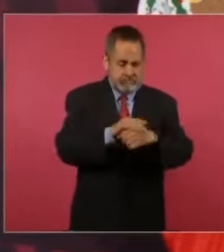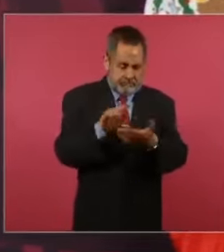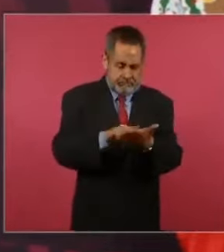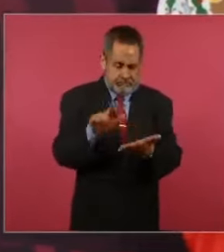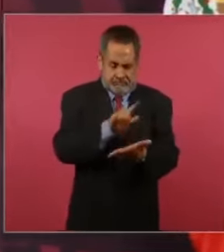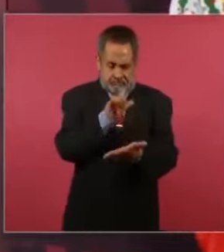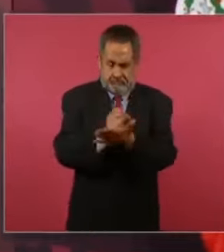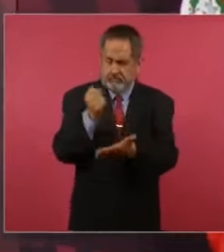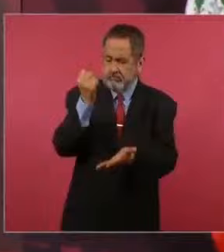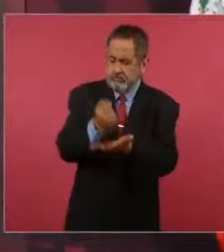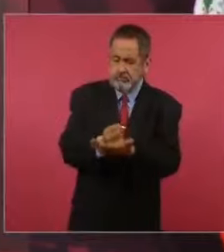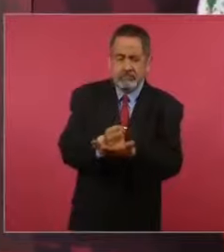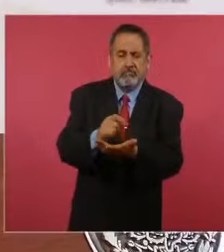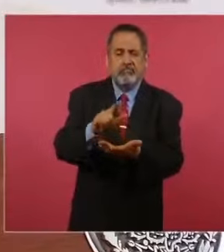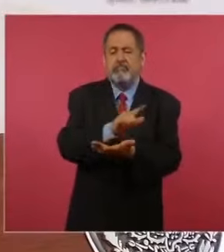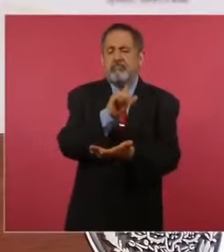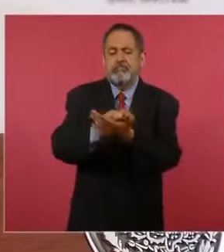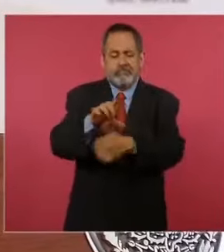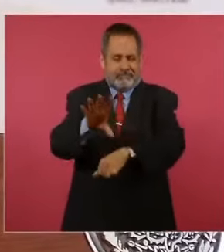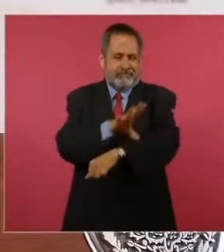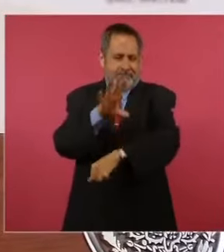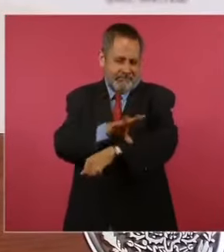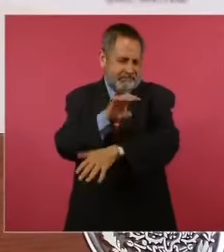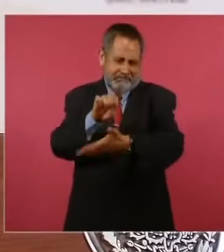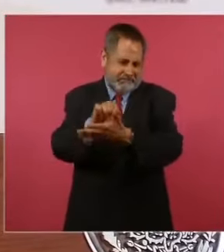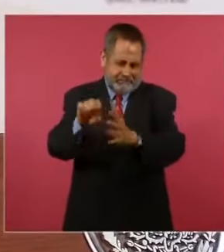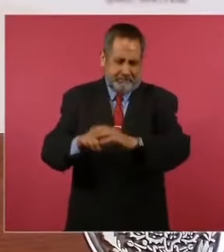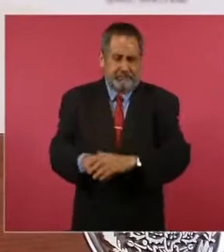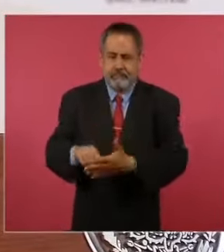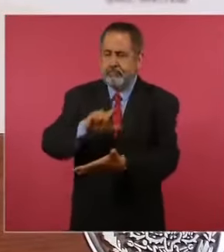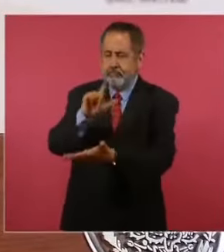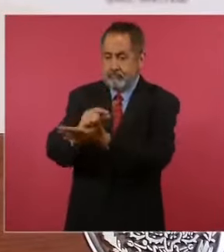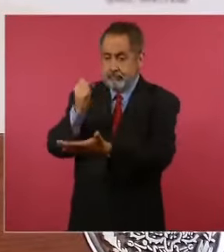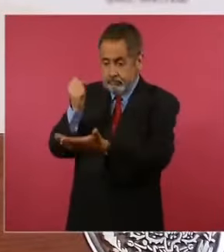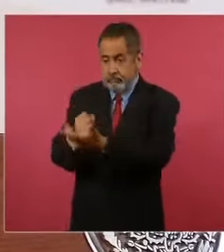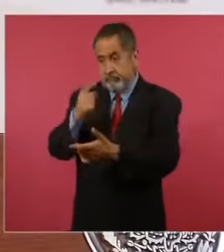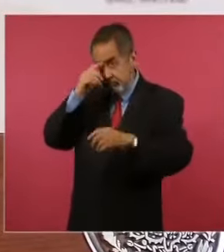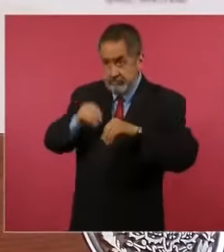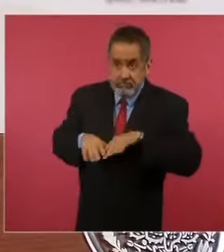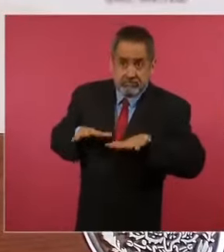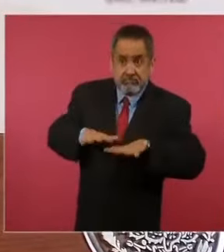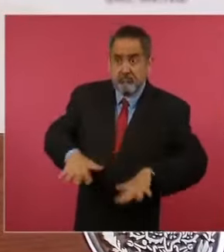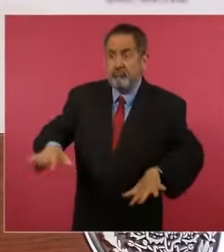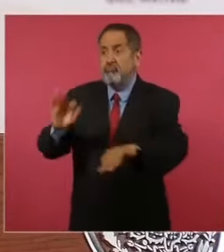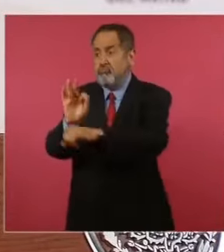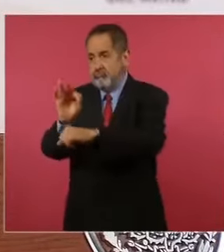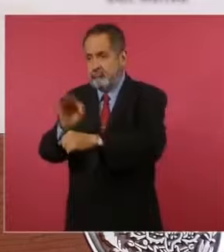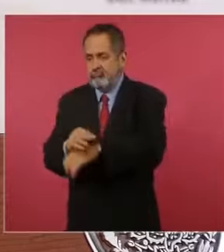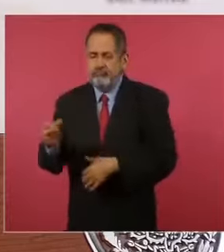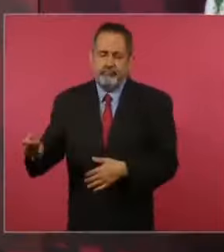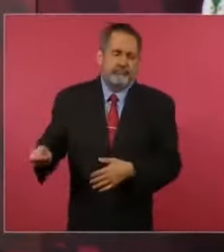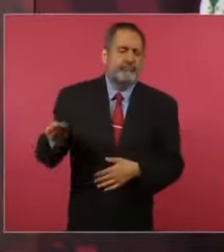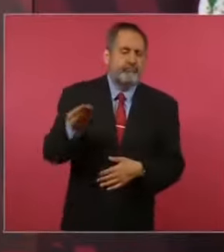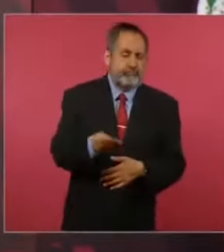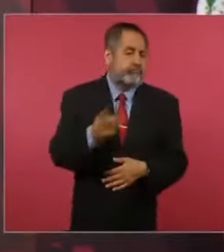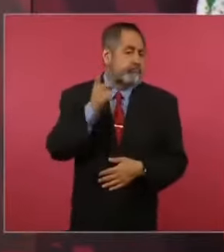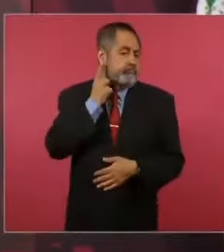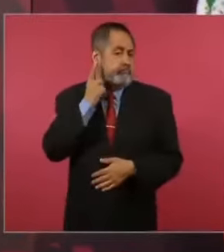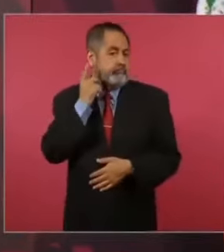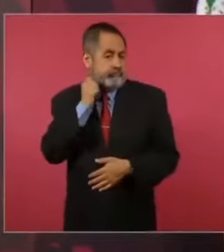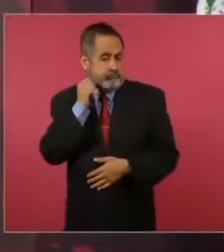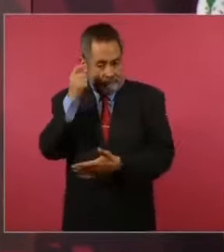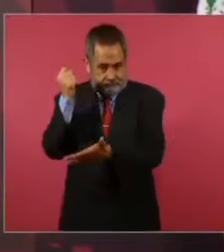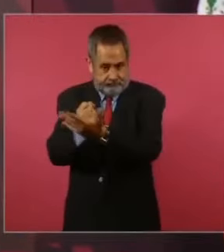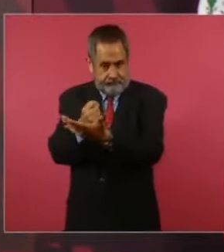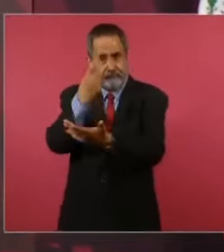eléctrica en beneficio del pueblo de México, en beneficio del pueblo de